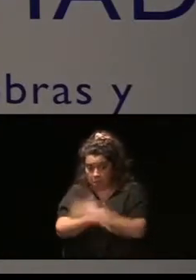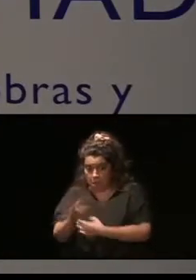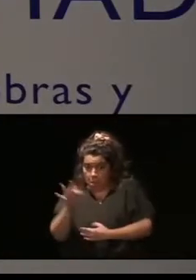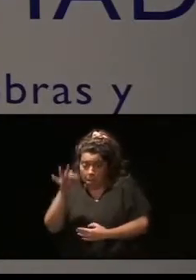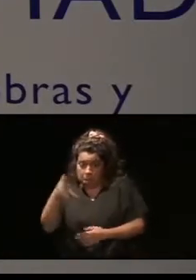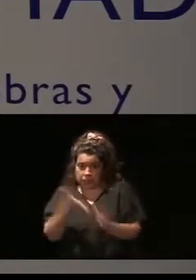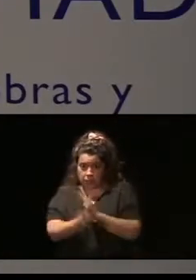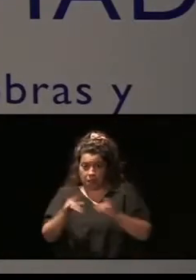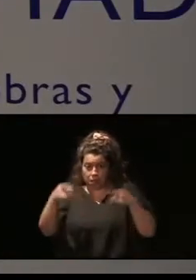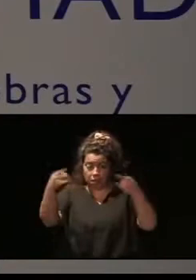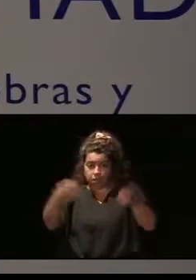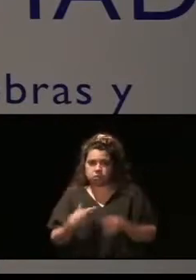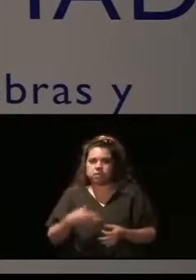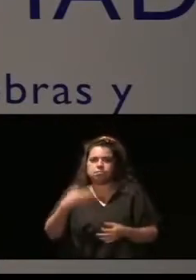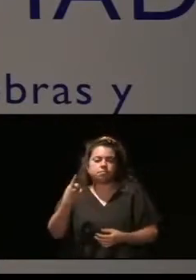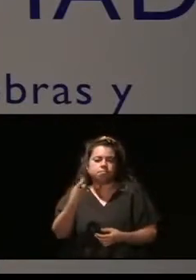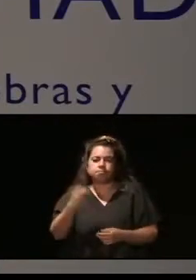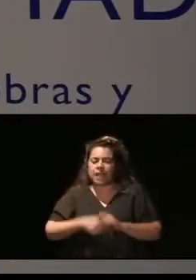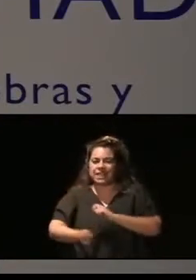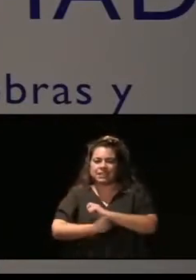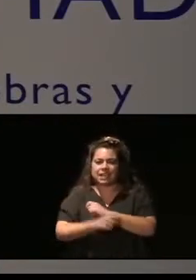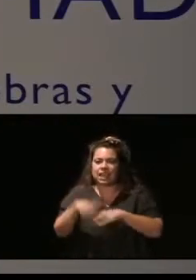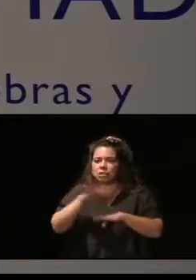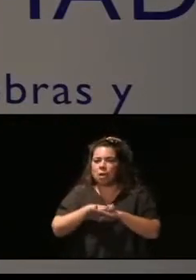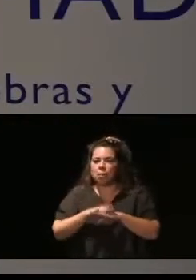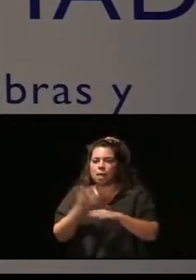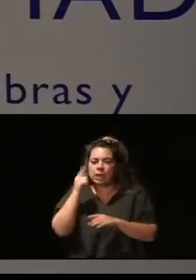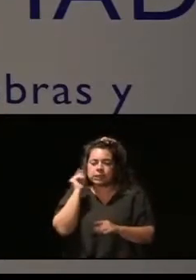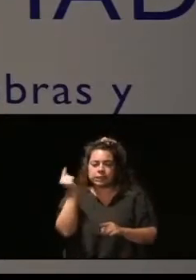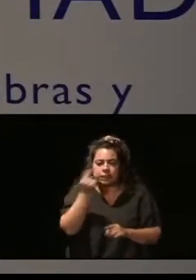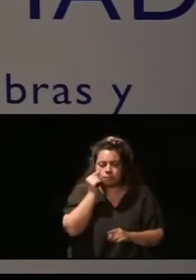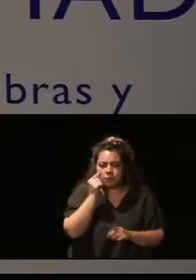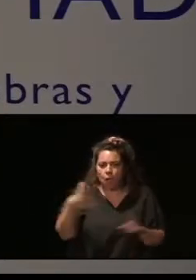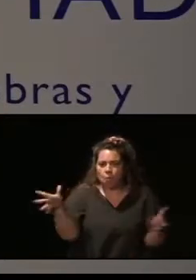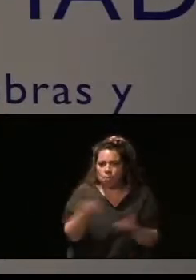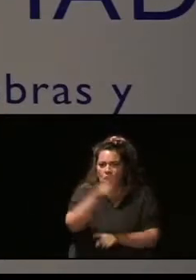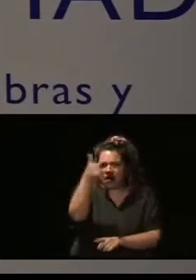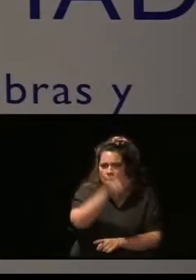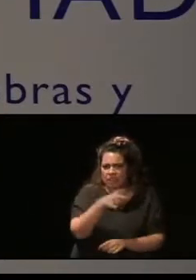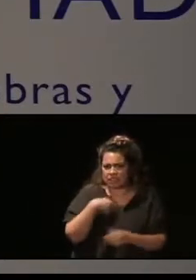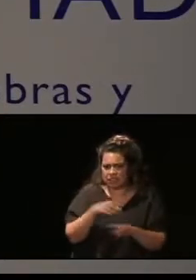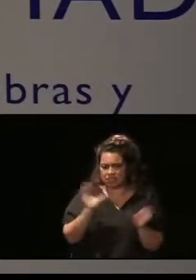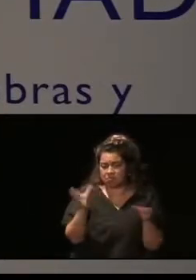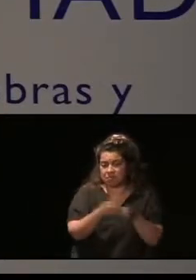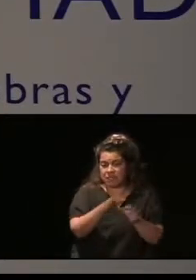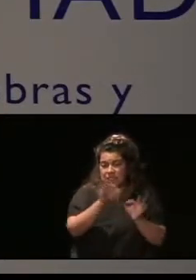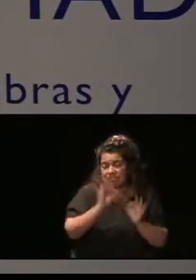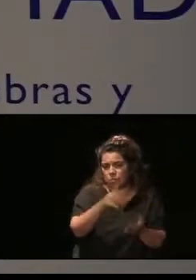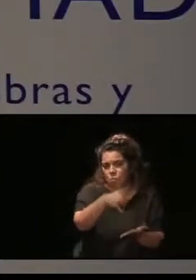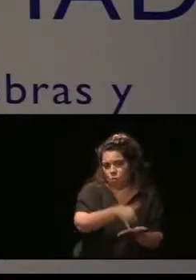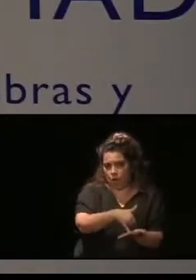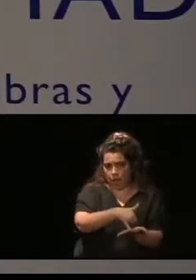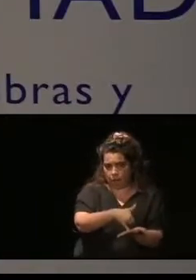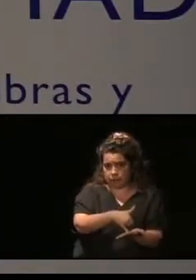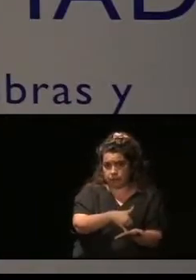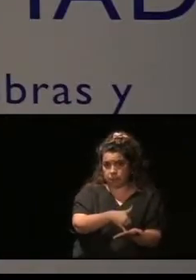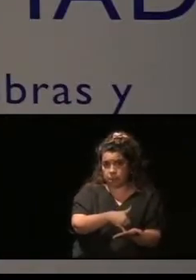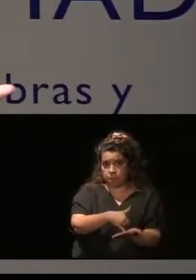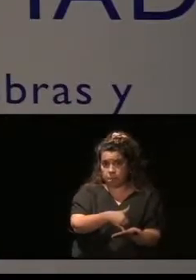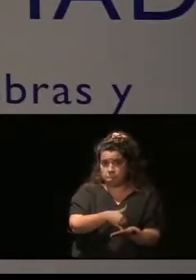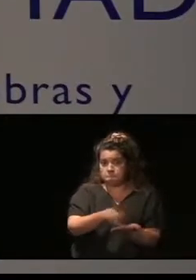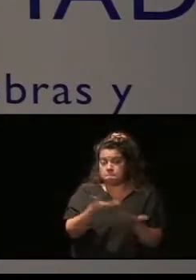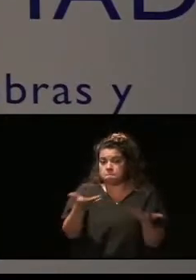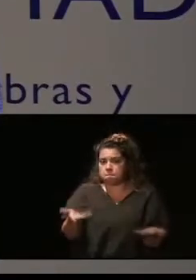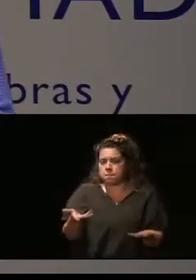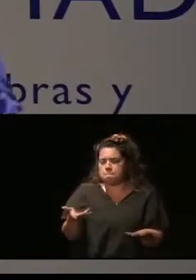con estrategias para detectar y prevenir la violencia machista en colectivos especialmente vulnerables. En este sentido, bueno,